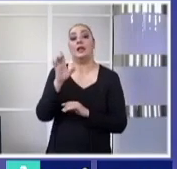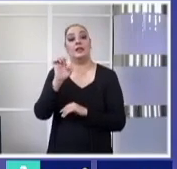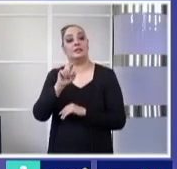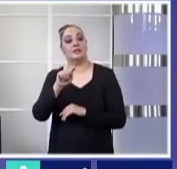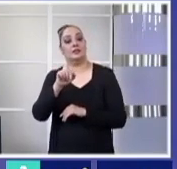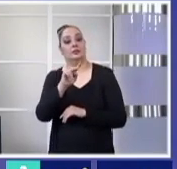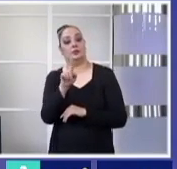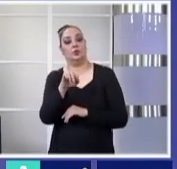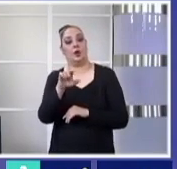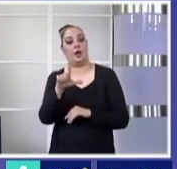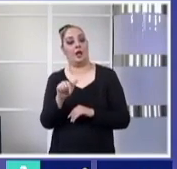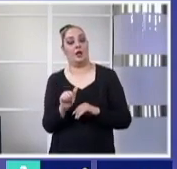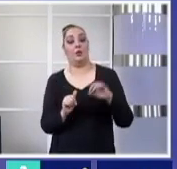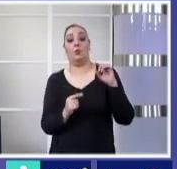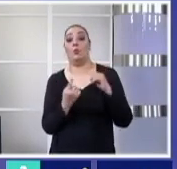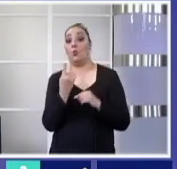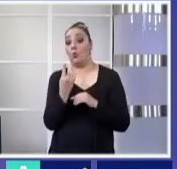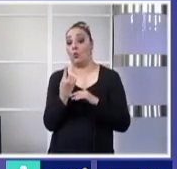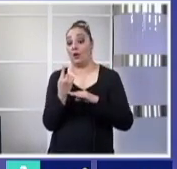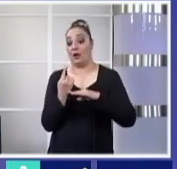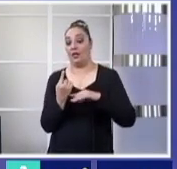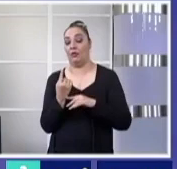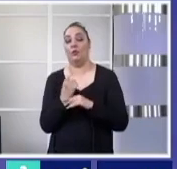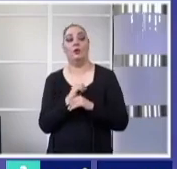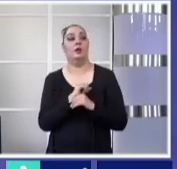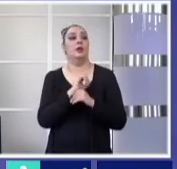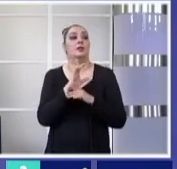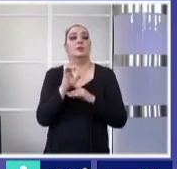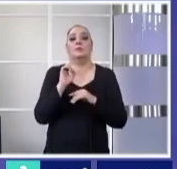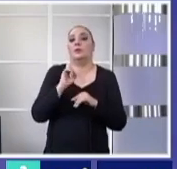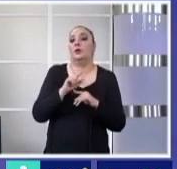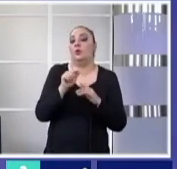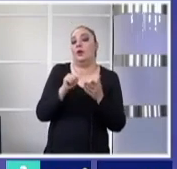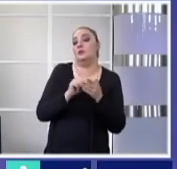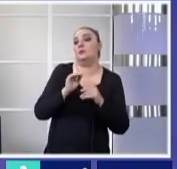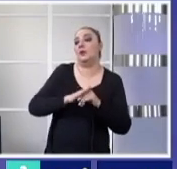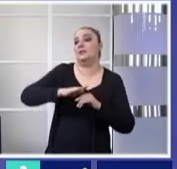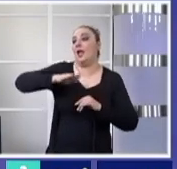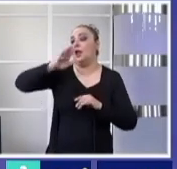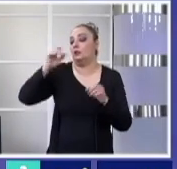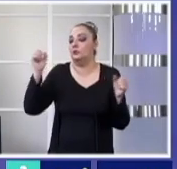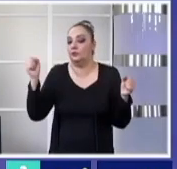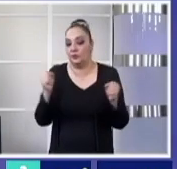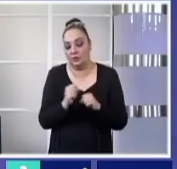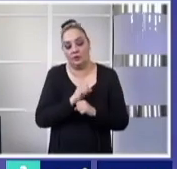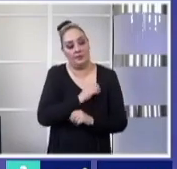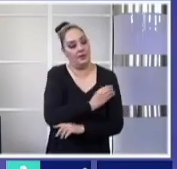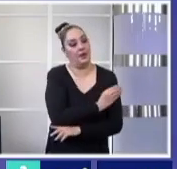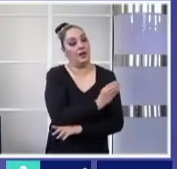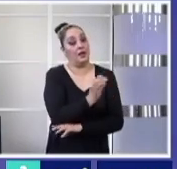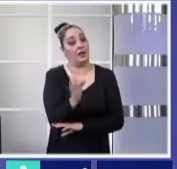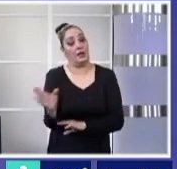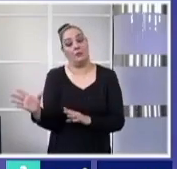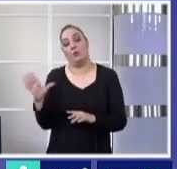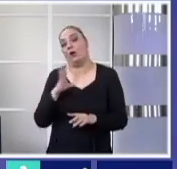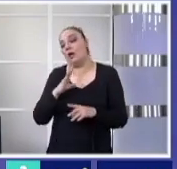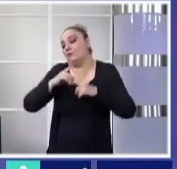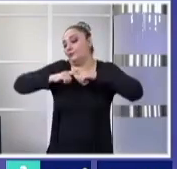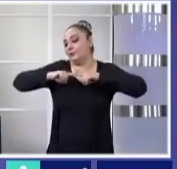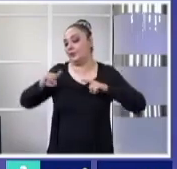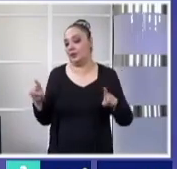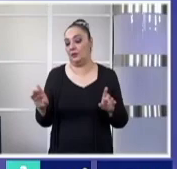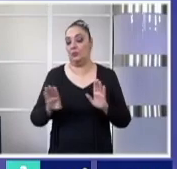grado bajo cero en la Huasteca, temperaturas más frías en zonas altas y también en el campo. Marcada diferencia, por ejemplo,